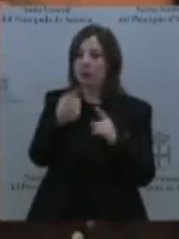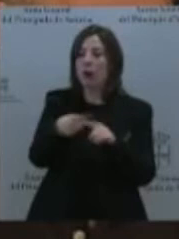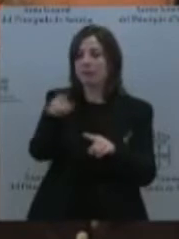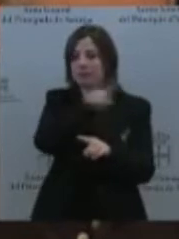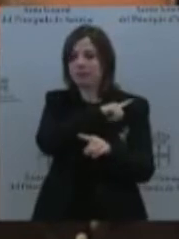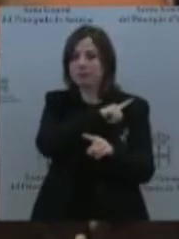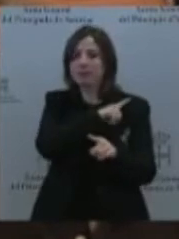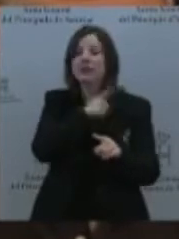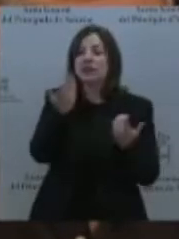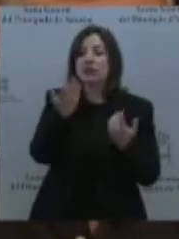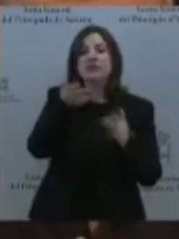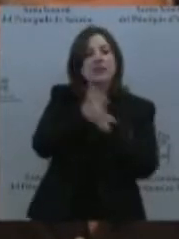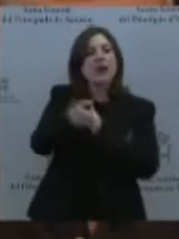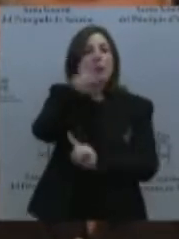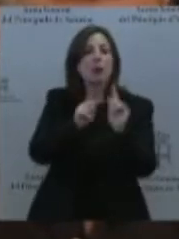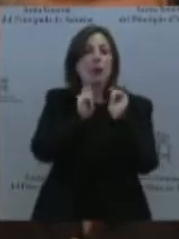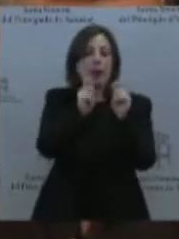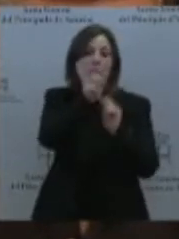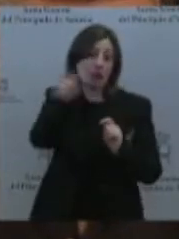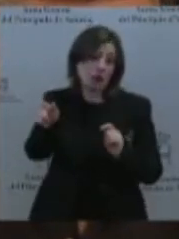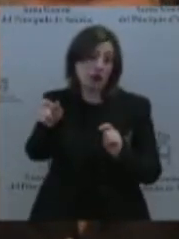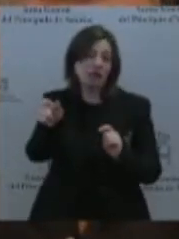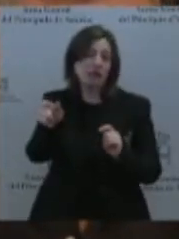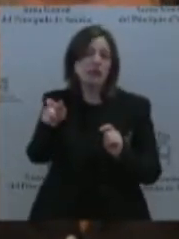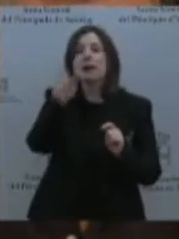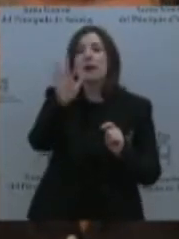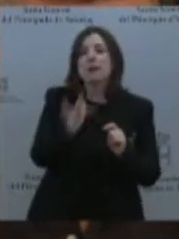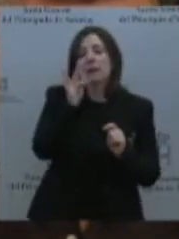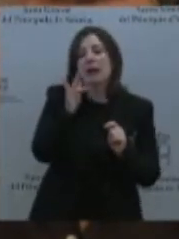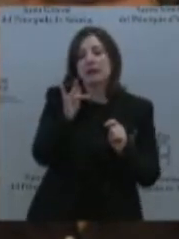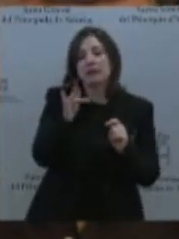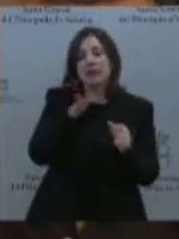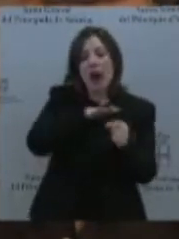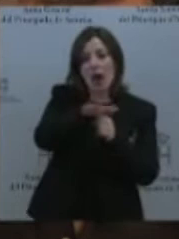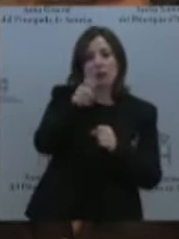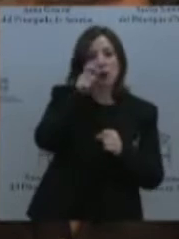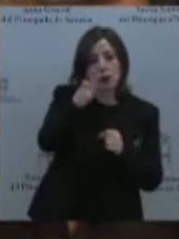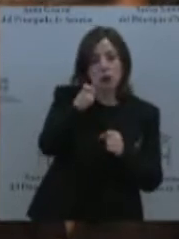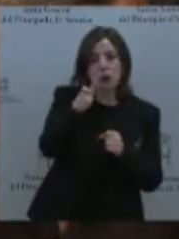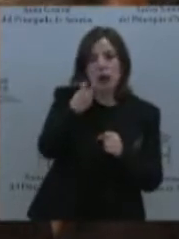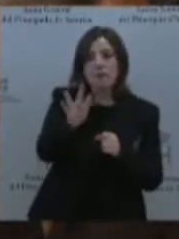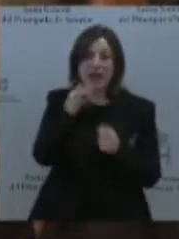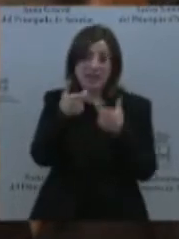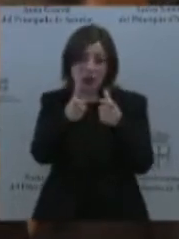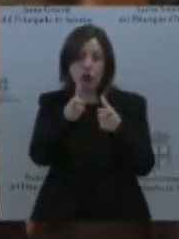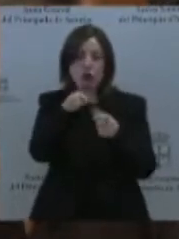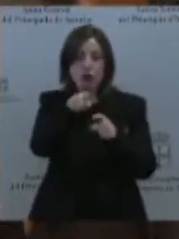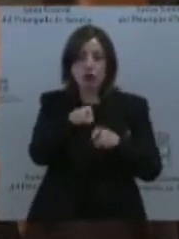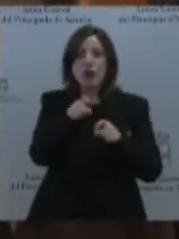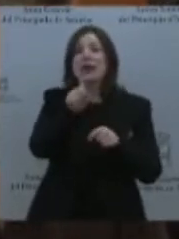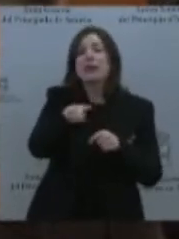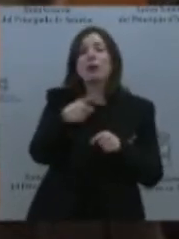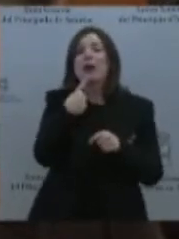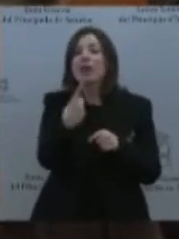todo, para nuestro campo y nuestro sector. Y sí que me gustaría acabar, porque no hay mucho más que decir sobre la moción, salvo que la vamos a apoyar y que nos parece